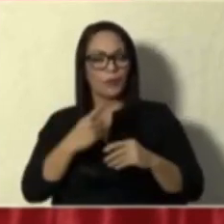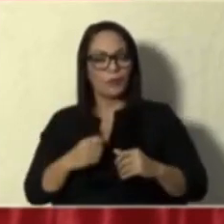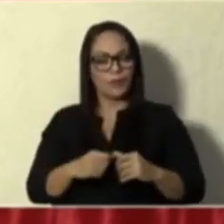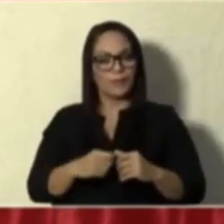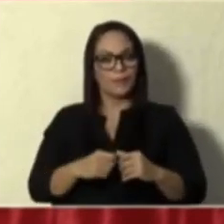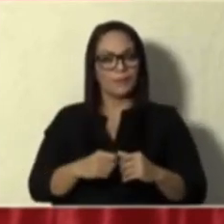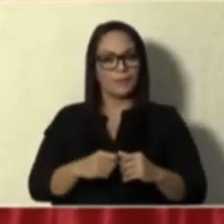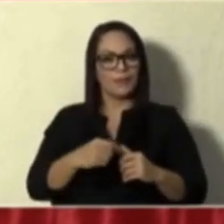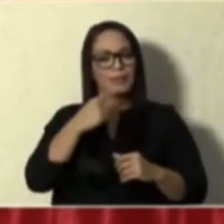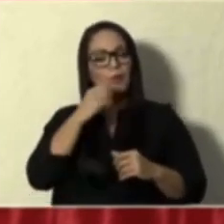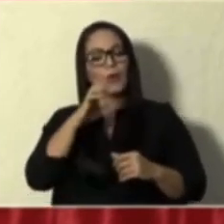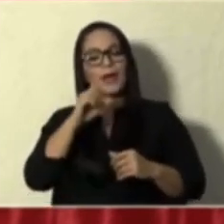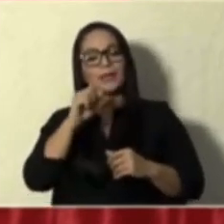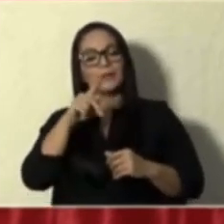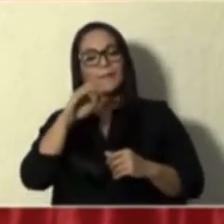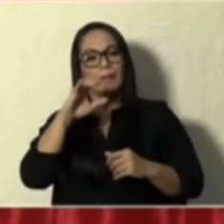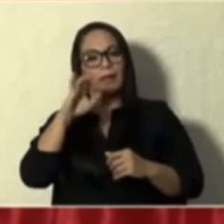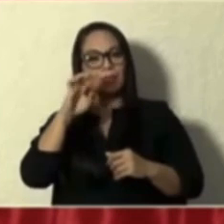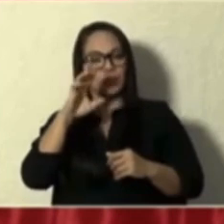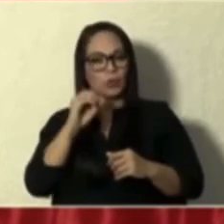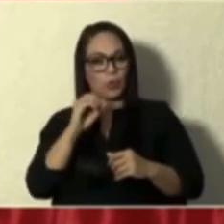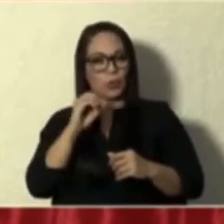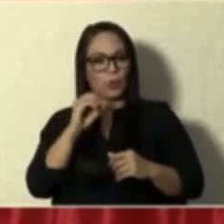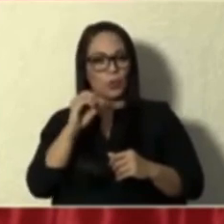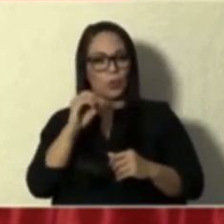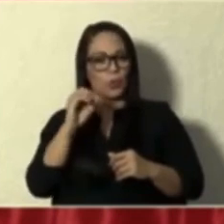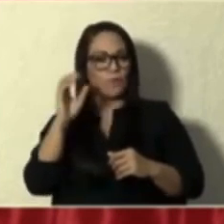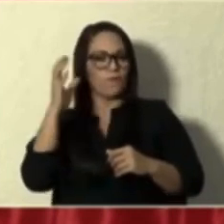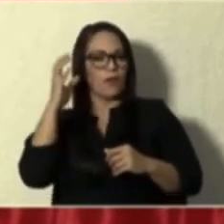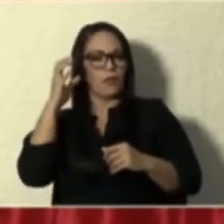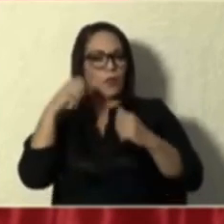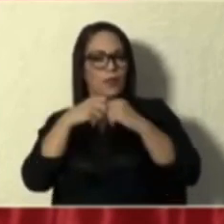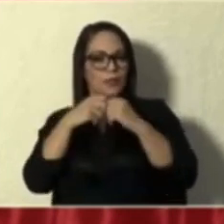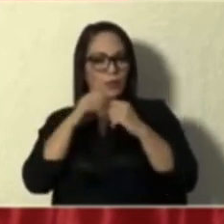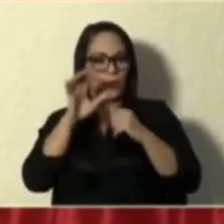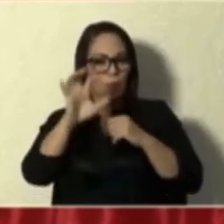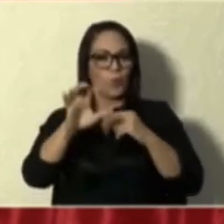El espectro radioeléctrico le pertenece a todos los costarricenses,